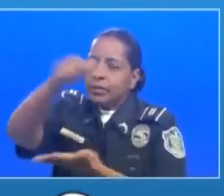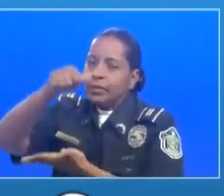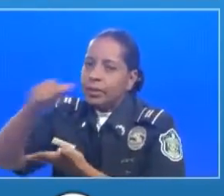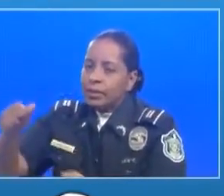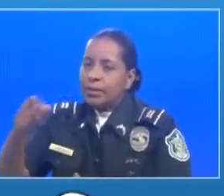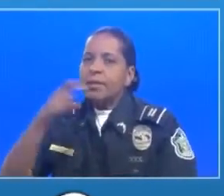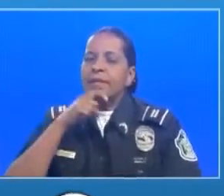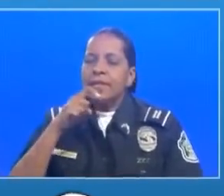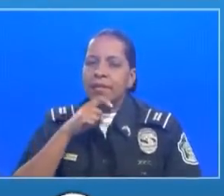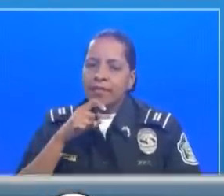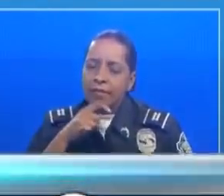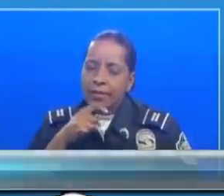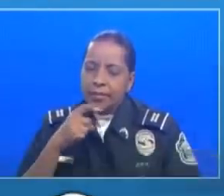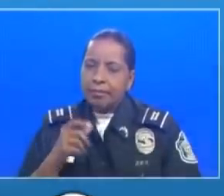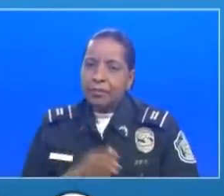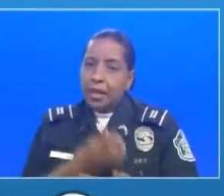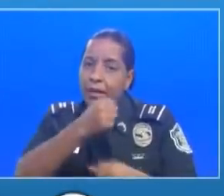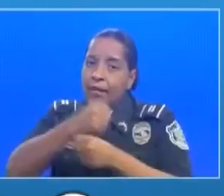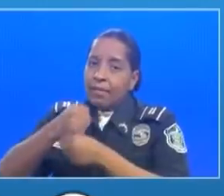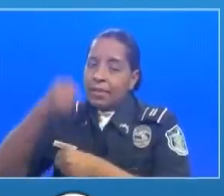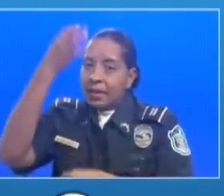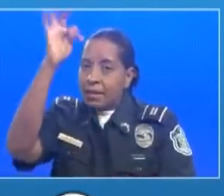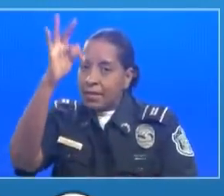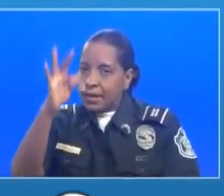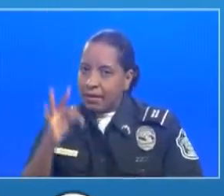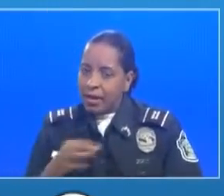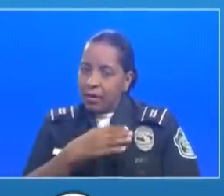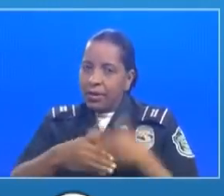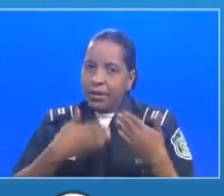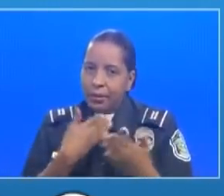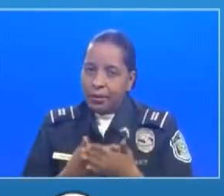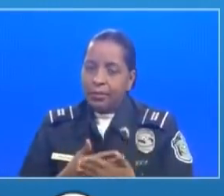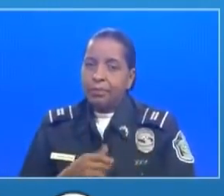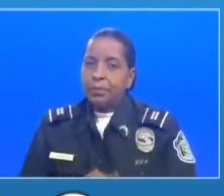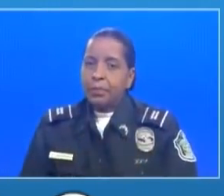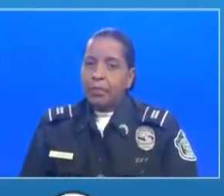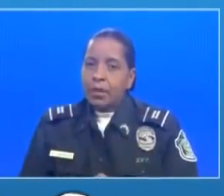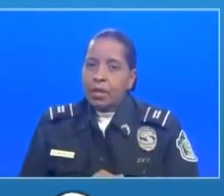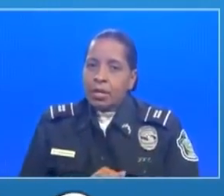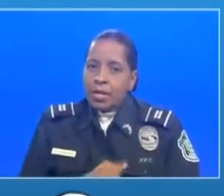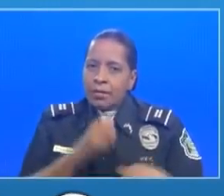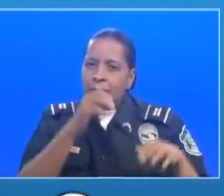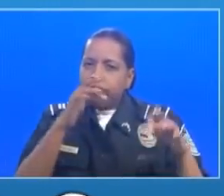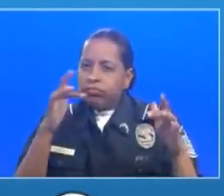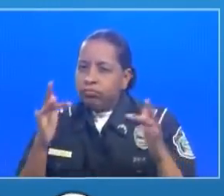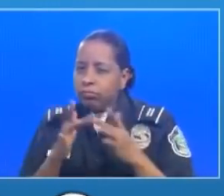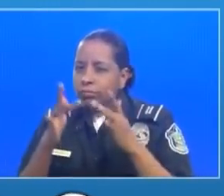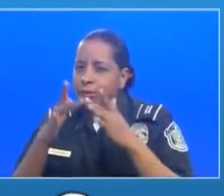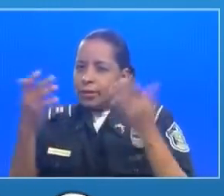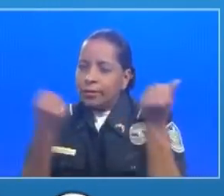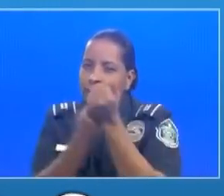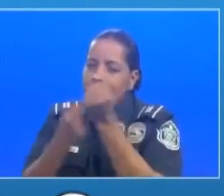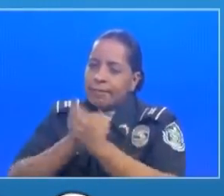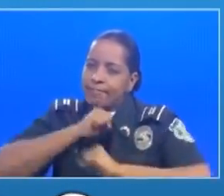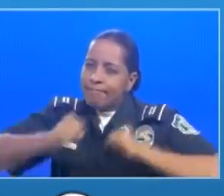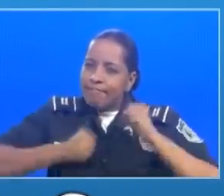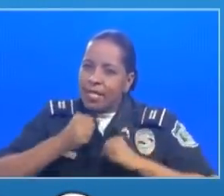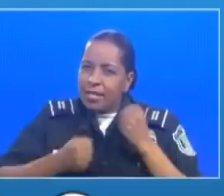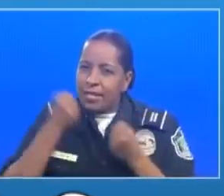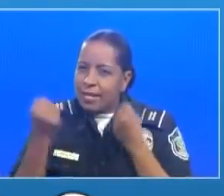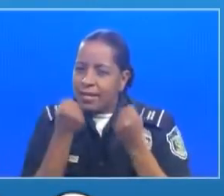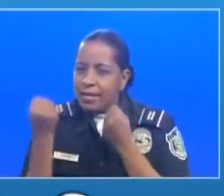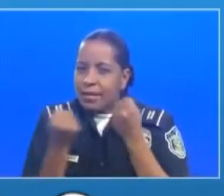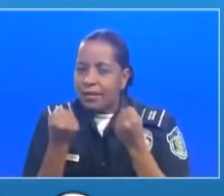haría mucho más difícil la tarea que realizamos ese contagio de la energía de nuestros